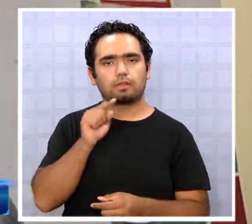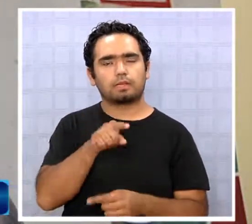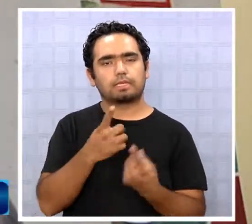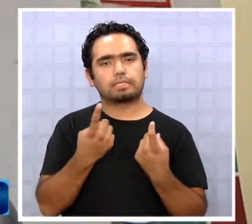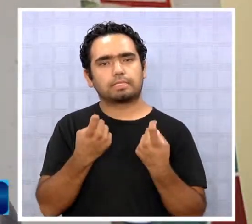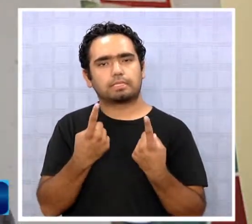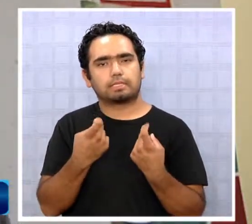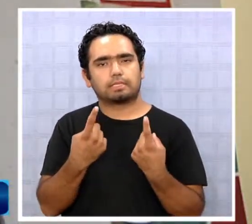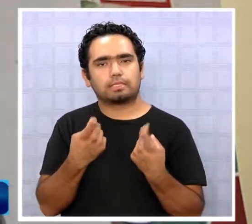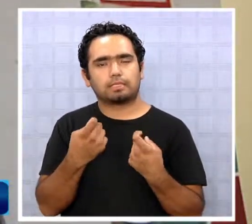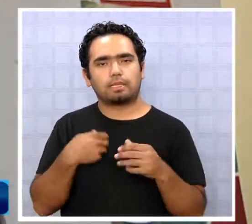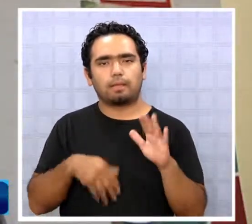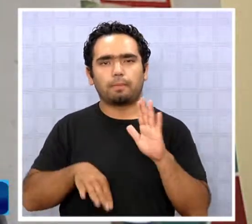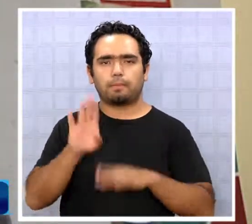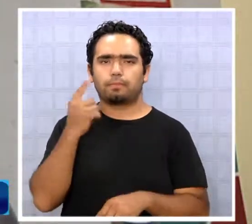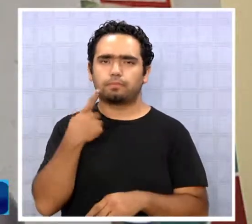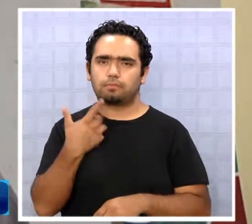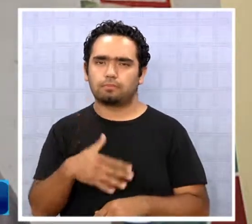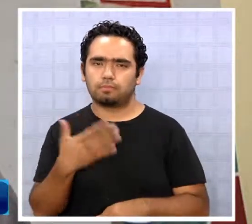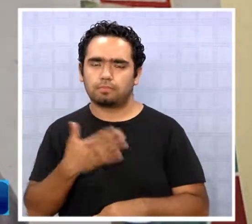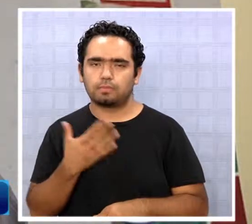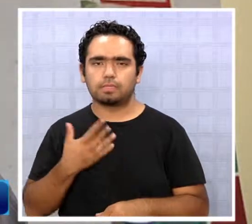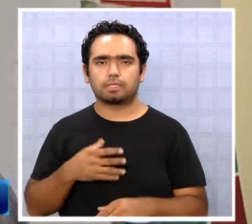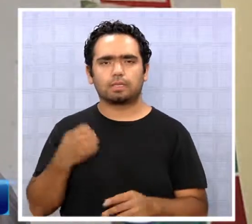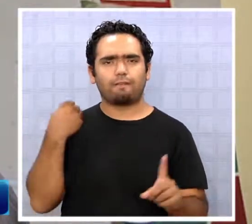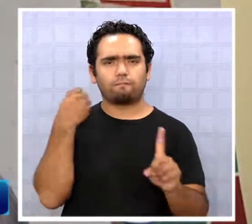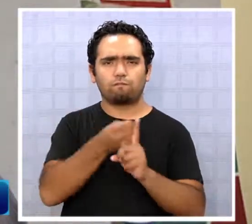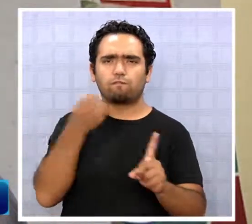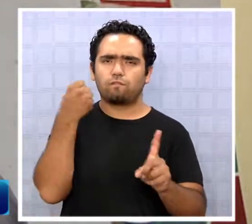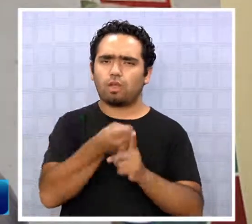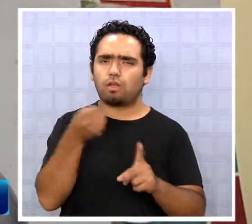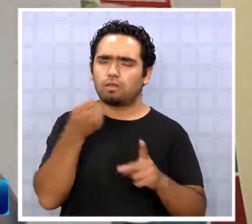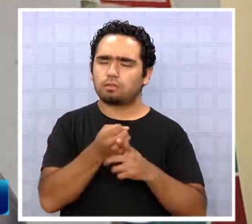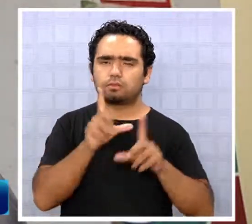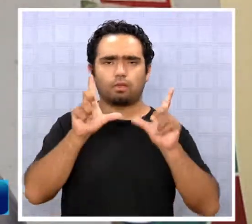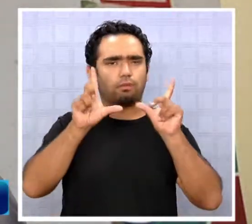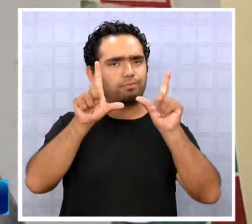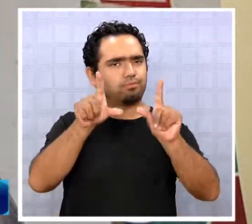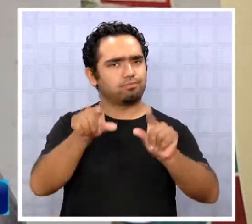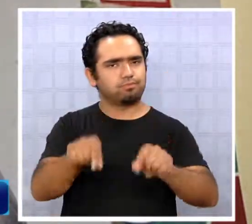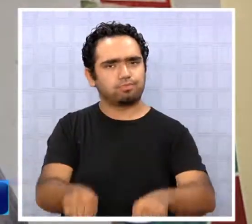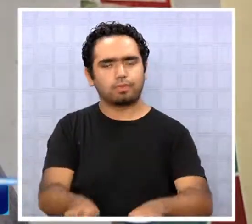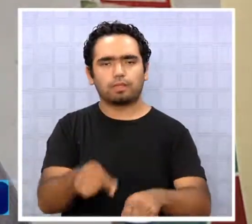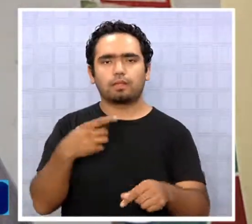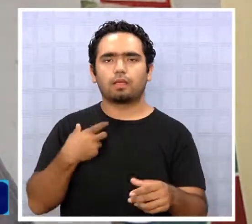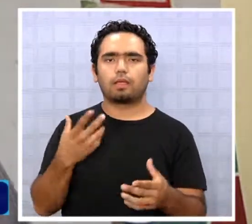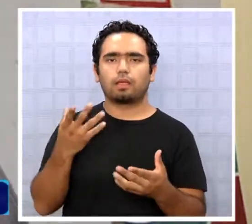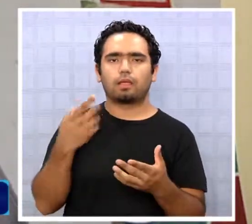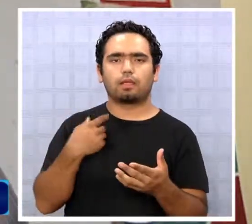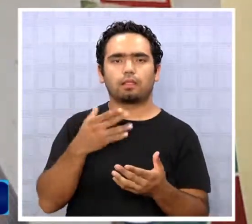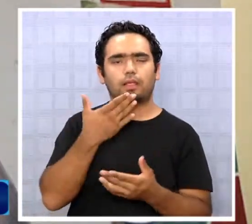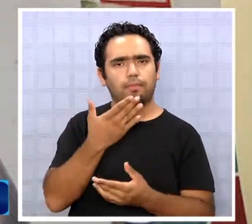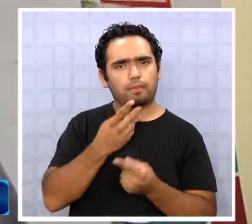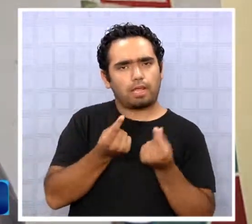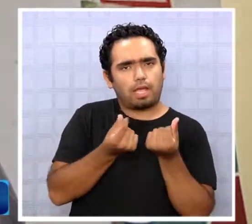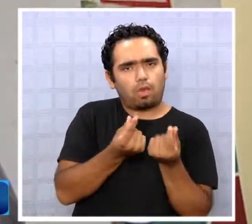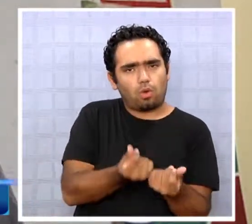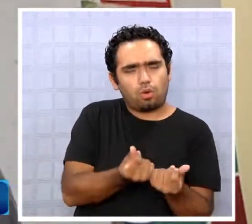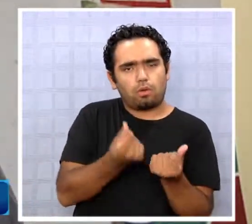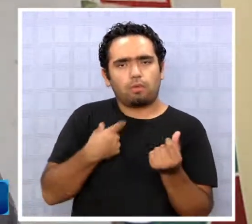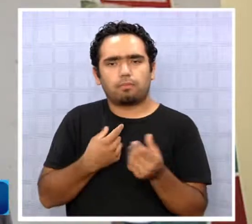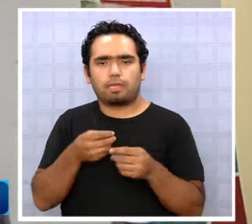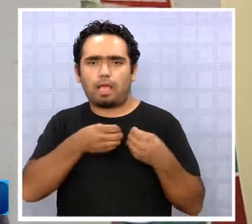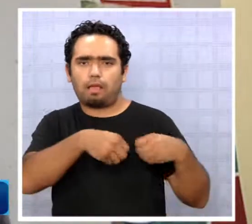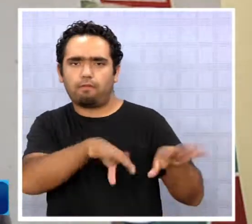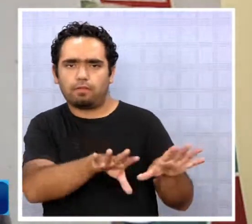más signos en función de poder reducir la violencia en todos los niveles, en todos los niveles, la violencia económica, la violencia en el abandono, la violencia física